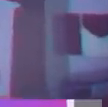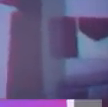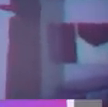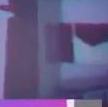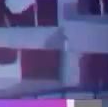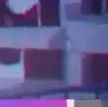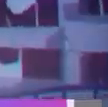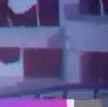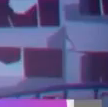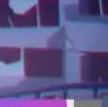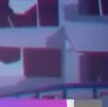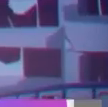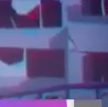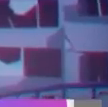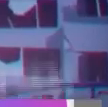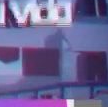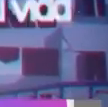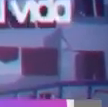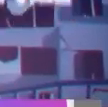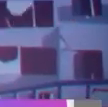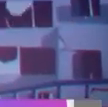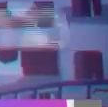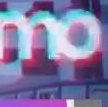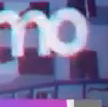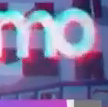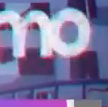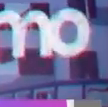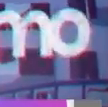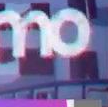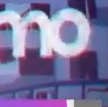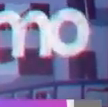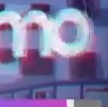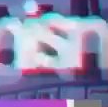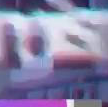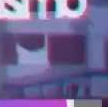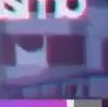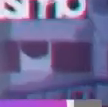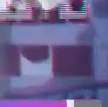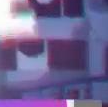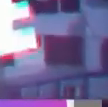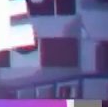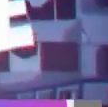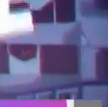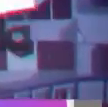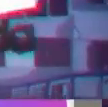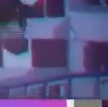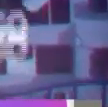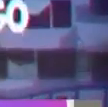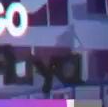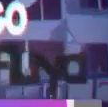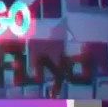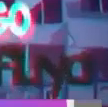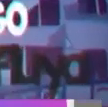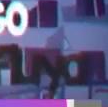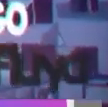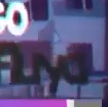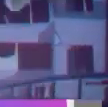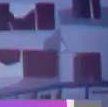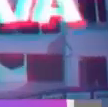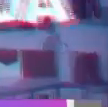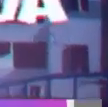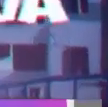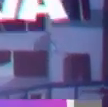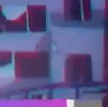un cobarde o que ustedes no me crean. No aceptes que nadie defina tu vida. Me decía yo mismo y que siga la vida, que el